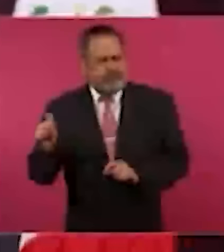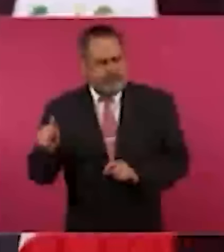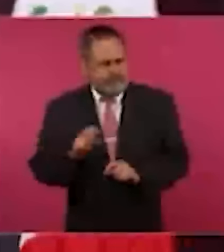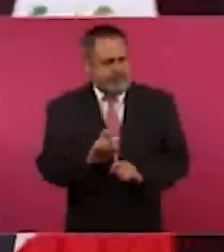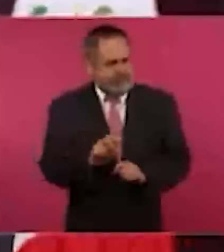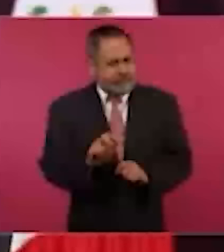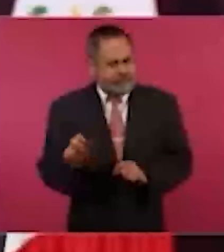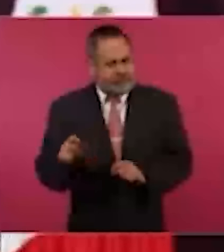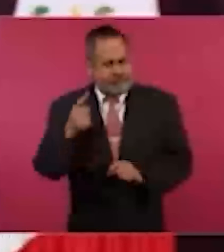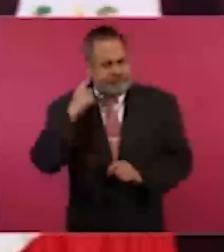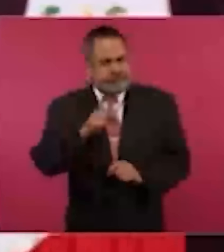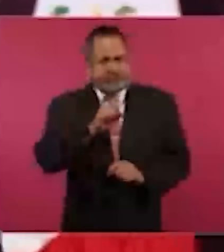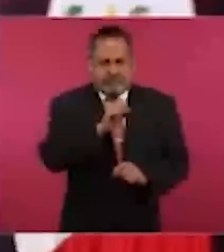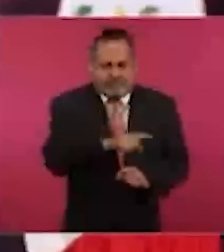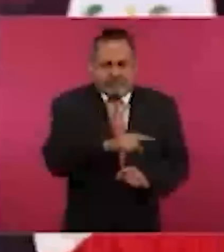Y eso es lo mismo.